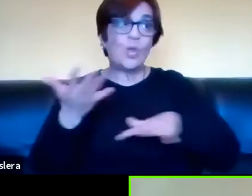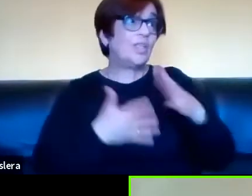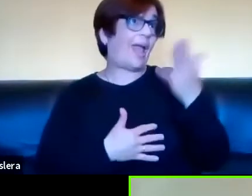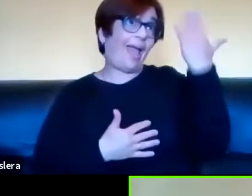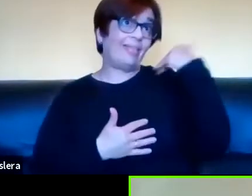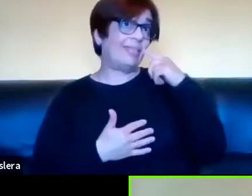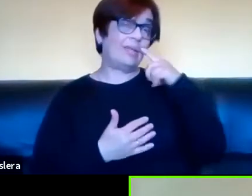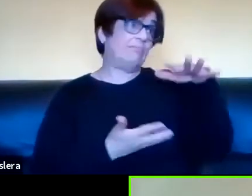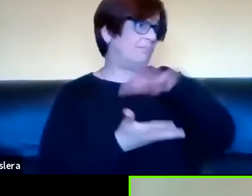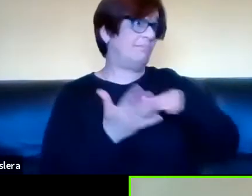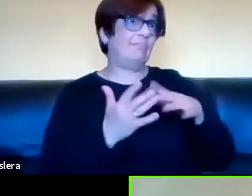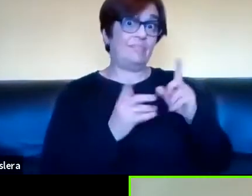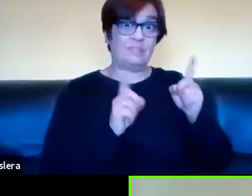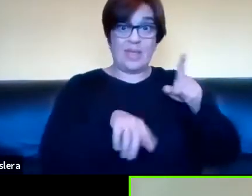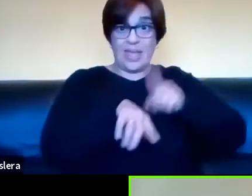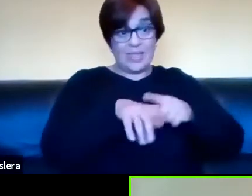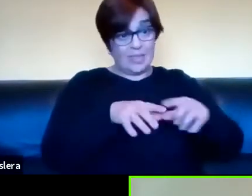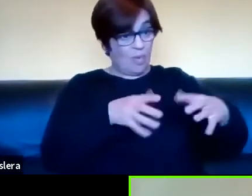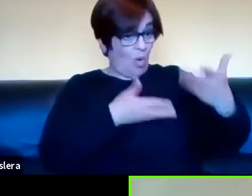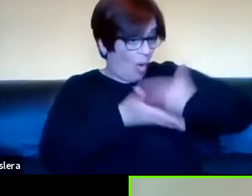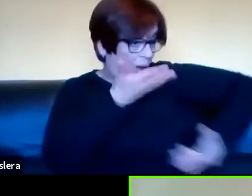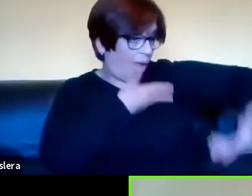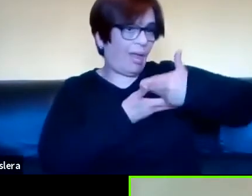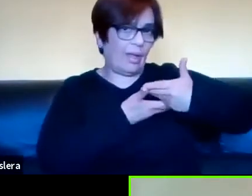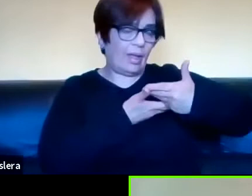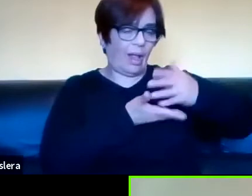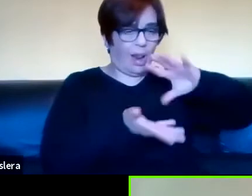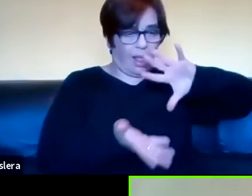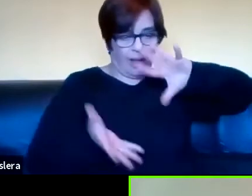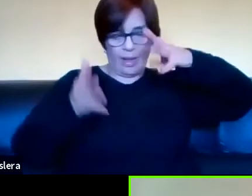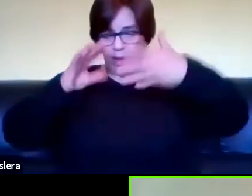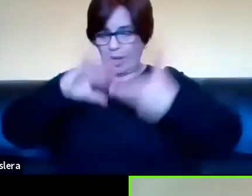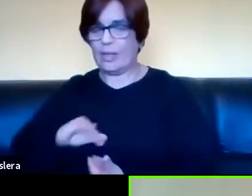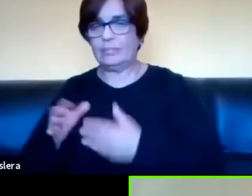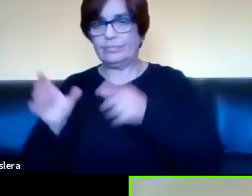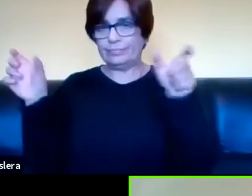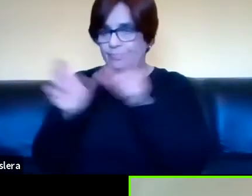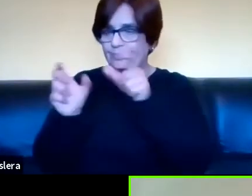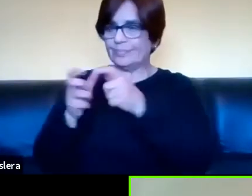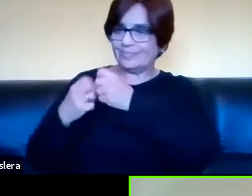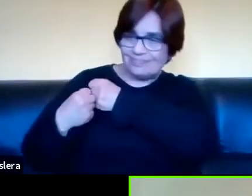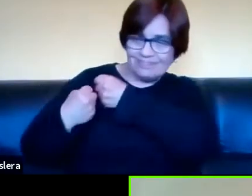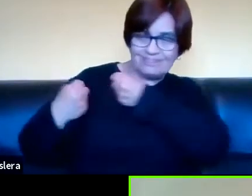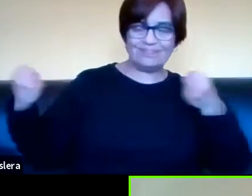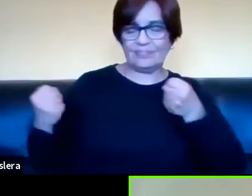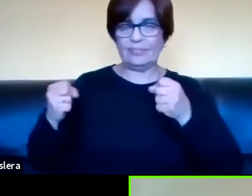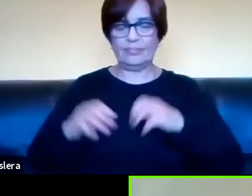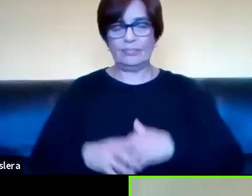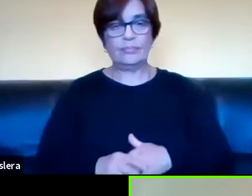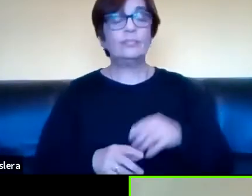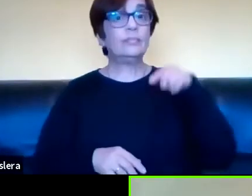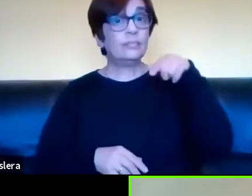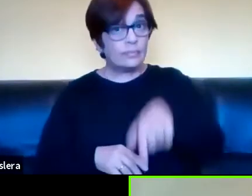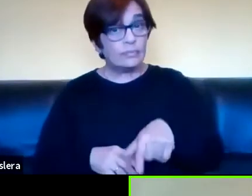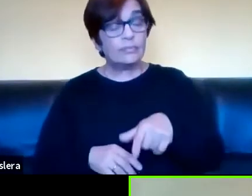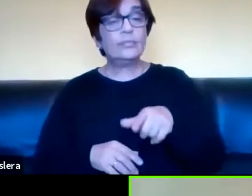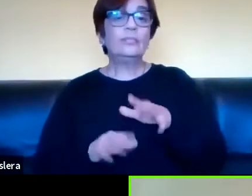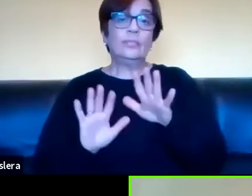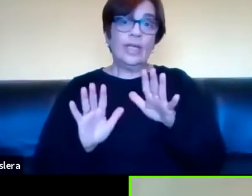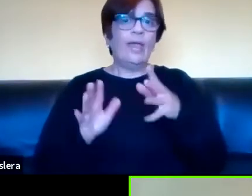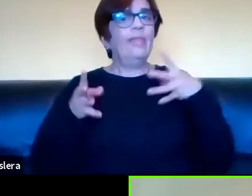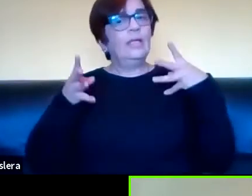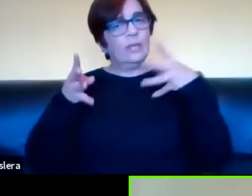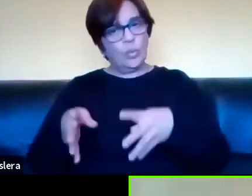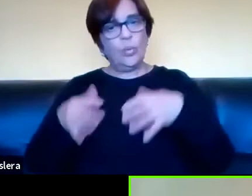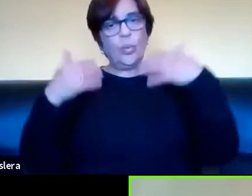pragmático o sea el contexto que me rodea lo volví sintáctico tuve que explicitar sintácticamente todo entonces el gran desafío que